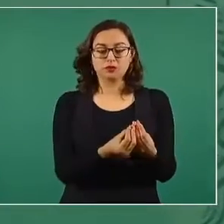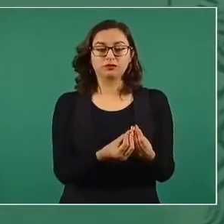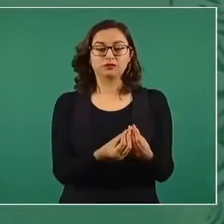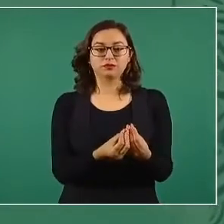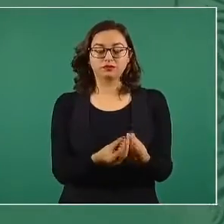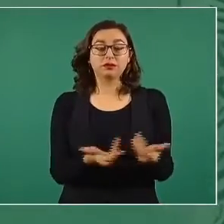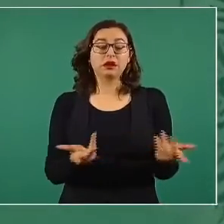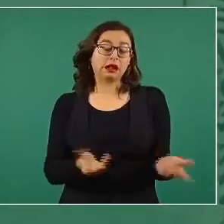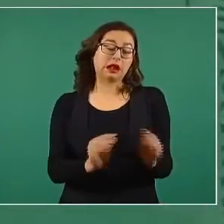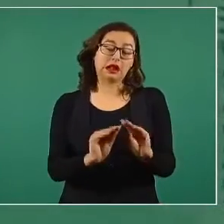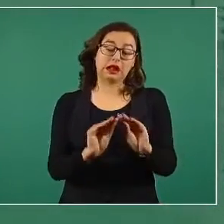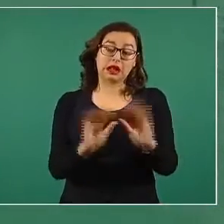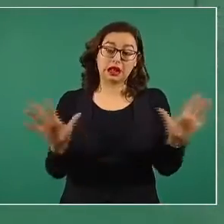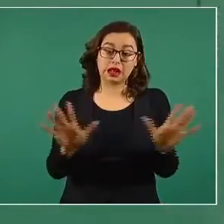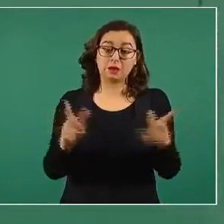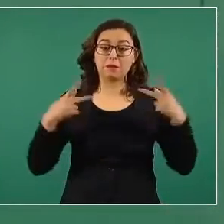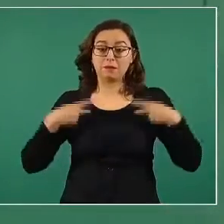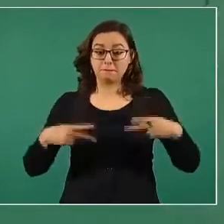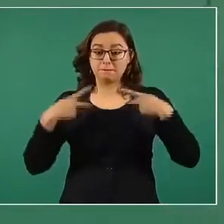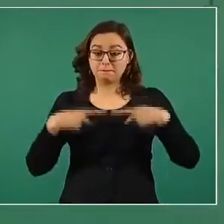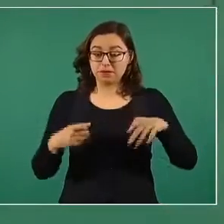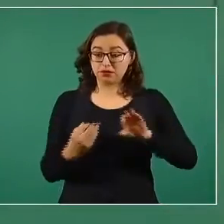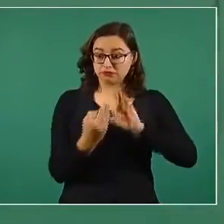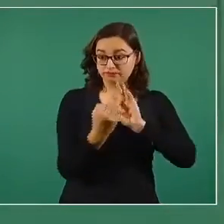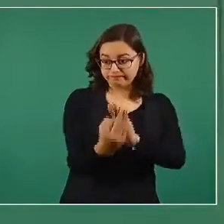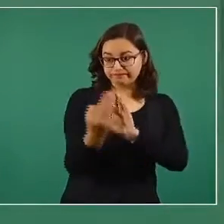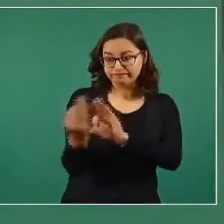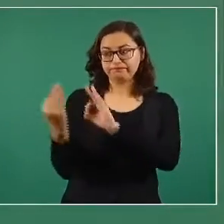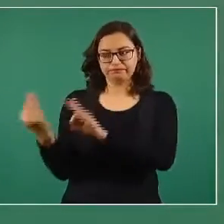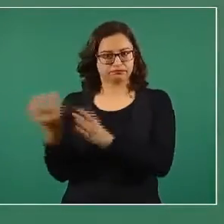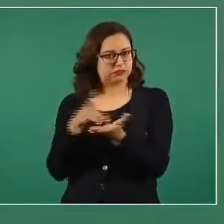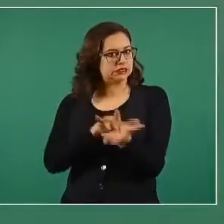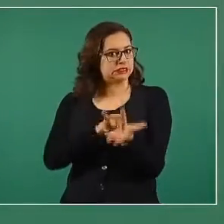porque se va a explicar ahora,